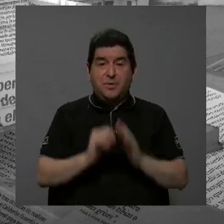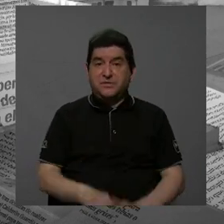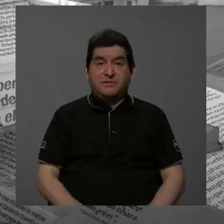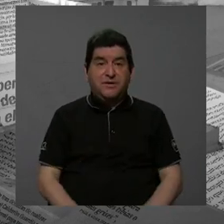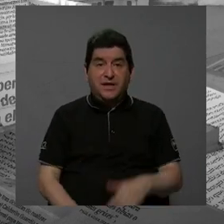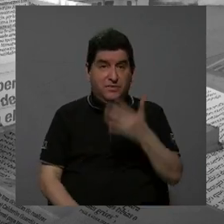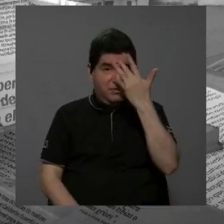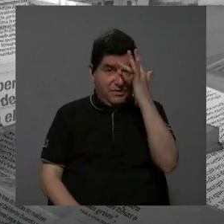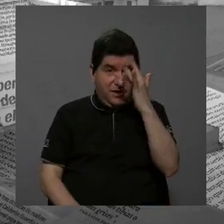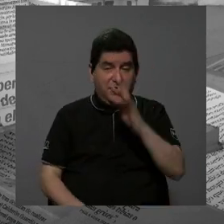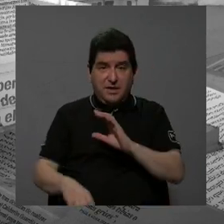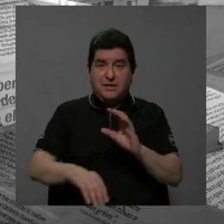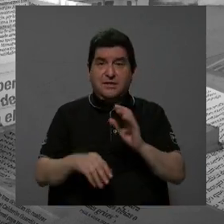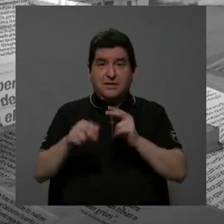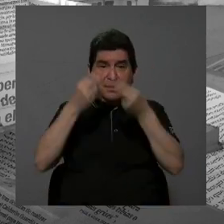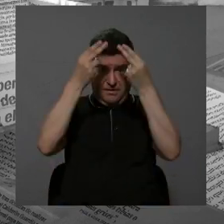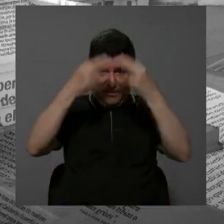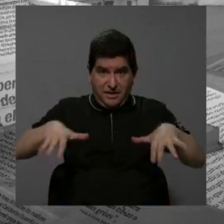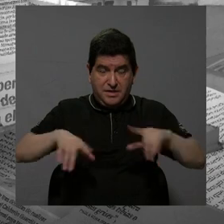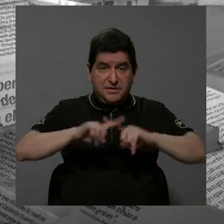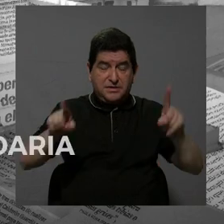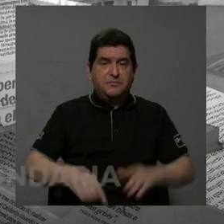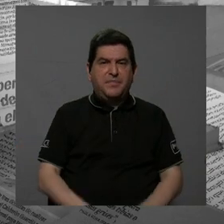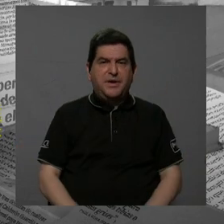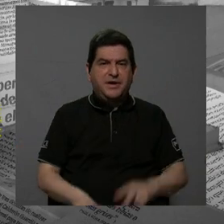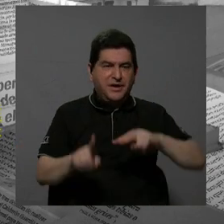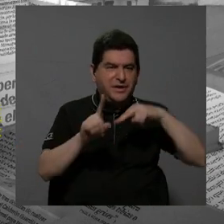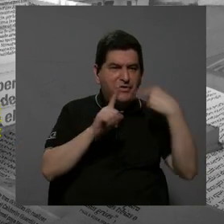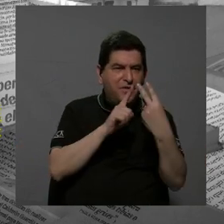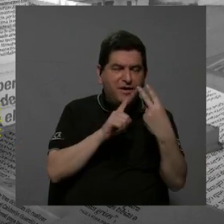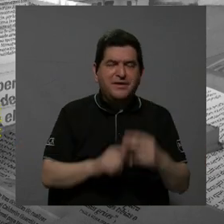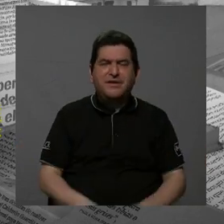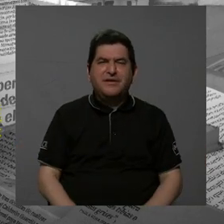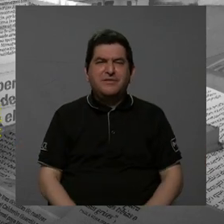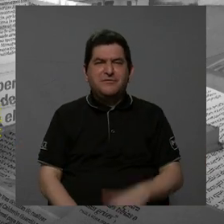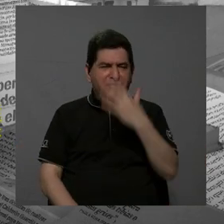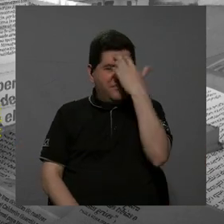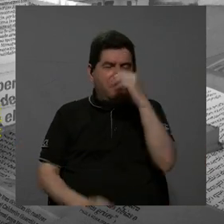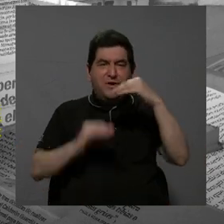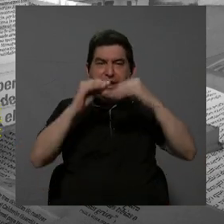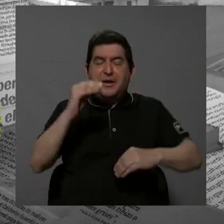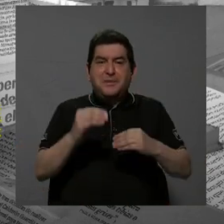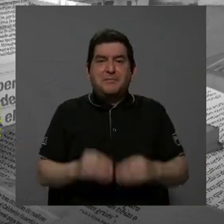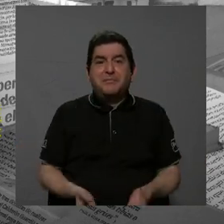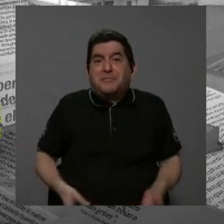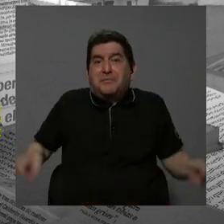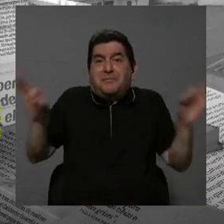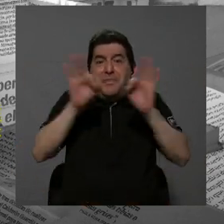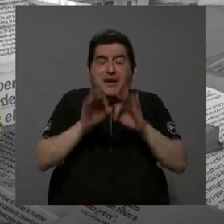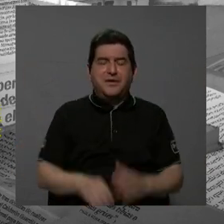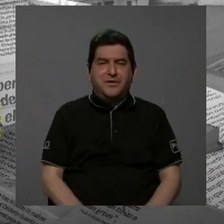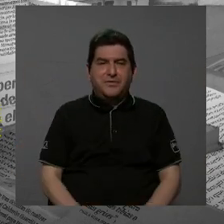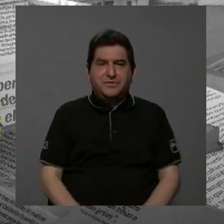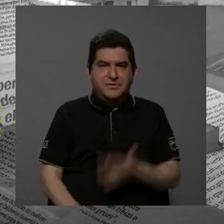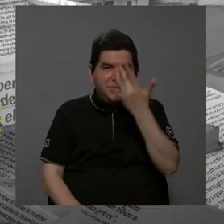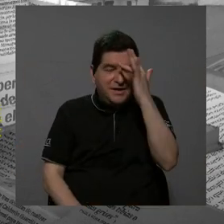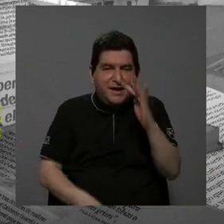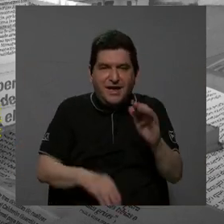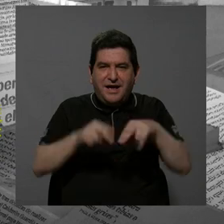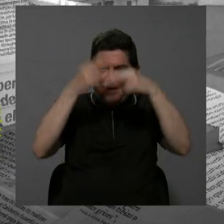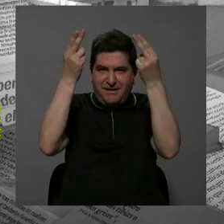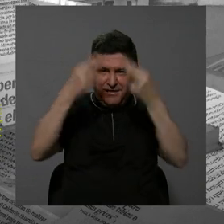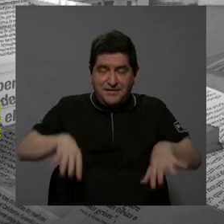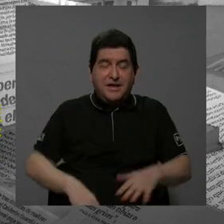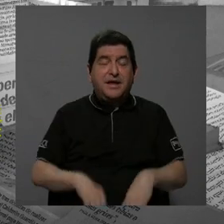pero básicamente con inteligencia artificial los enfoques memorísticos cada vez tienen menos sentido porque la inteligencia artificial nos puede dar el dato. Lo que